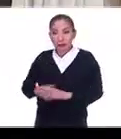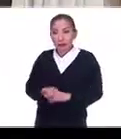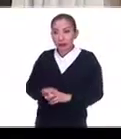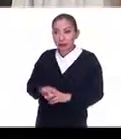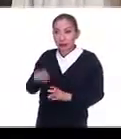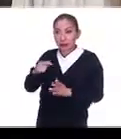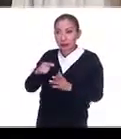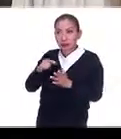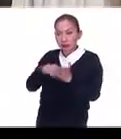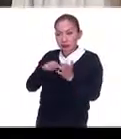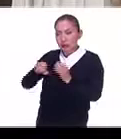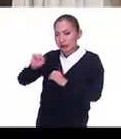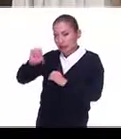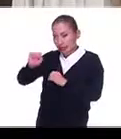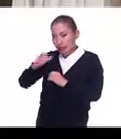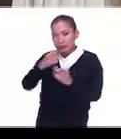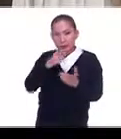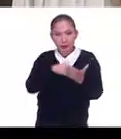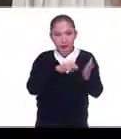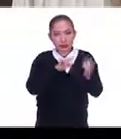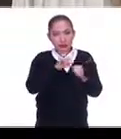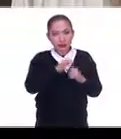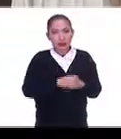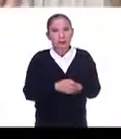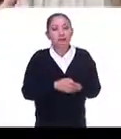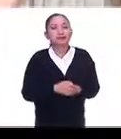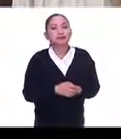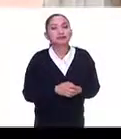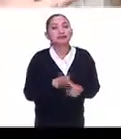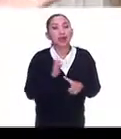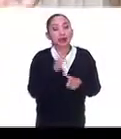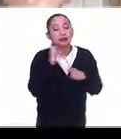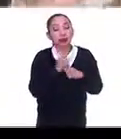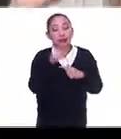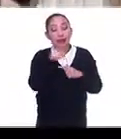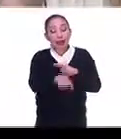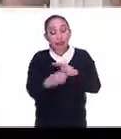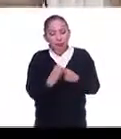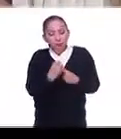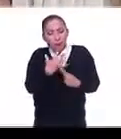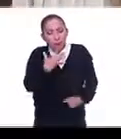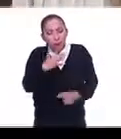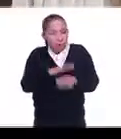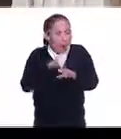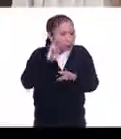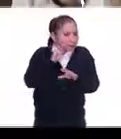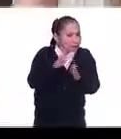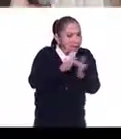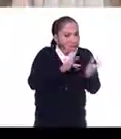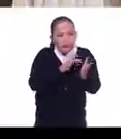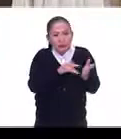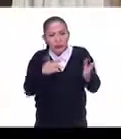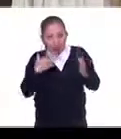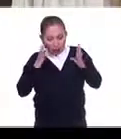¿60? 60, 60. Y ahí la inspiración es más la silueta de las